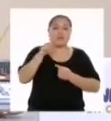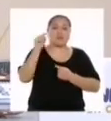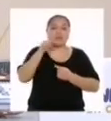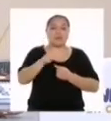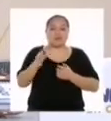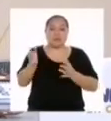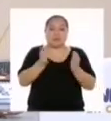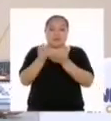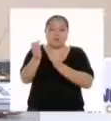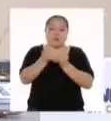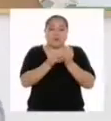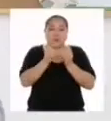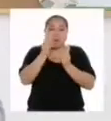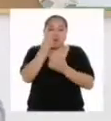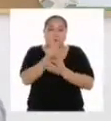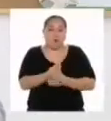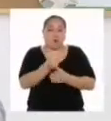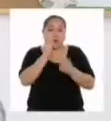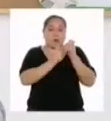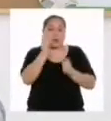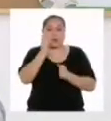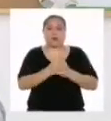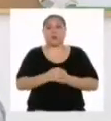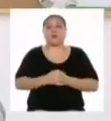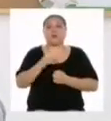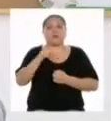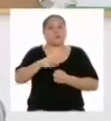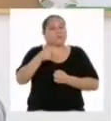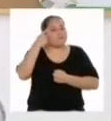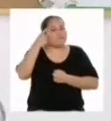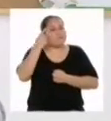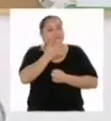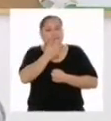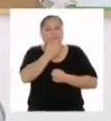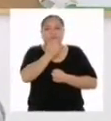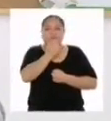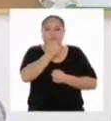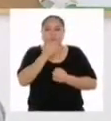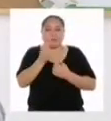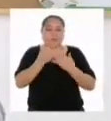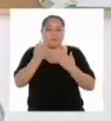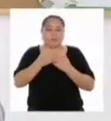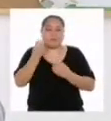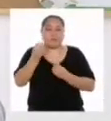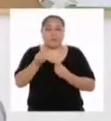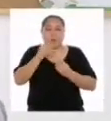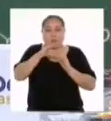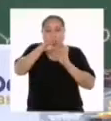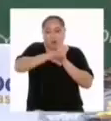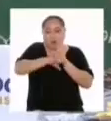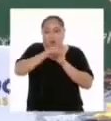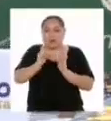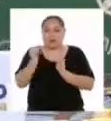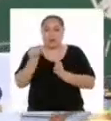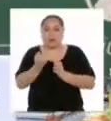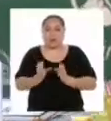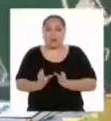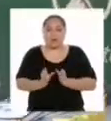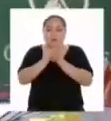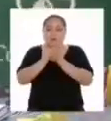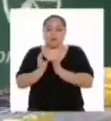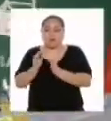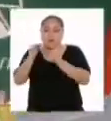son los que agrupan menos personas. Y eso lo podemos deducir a simple vista, porque sus barras son más pequeñas. Ya